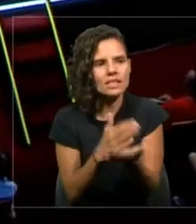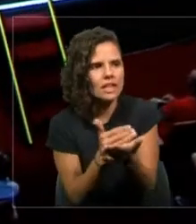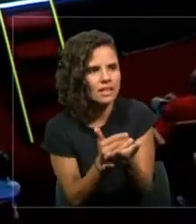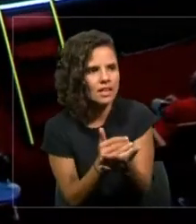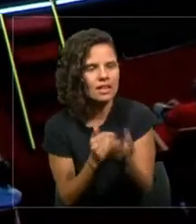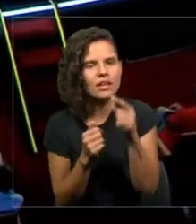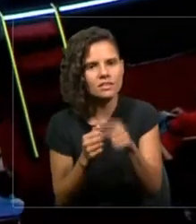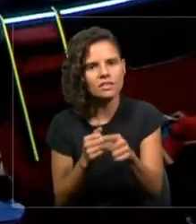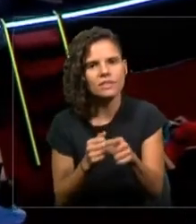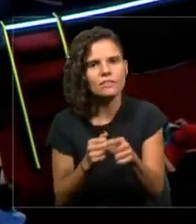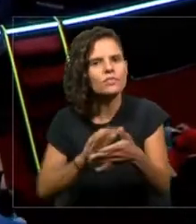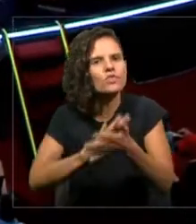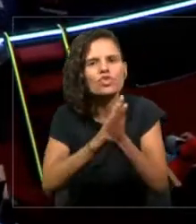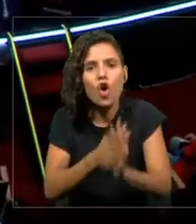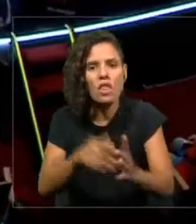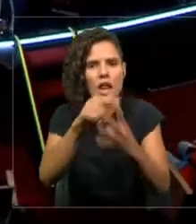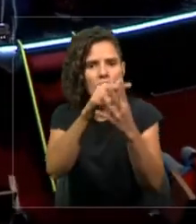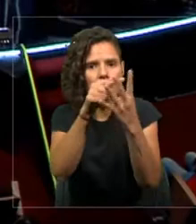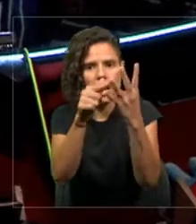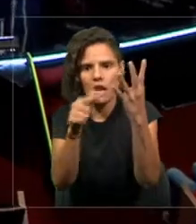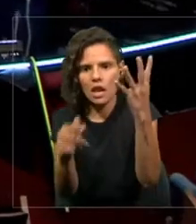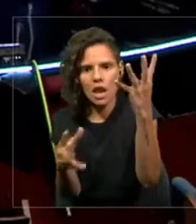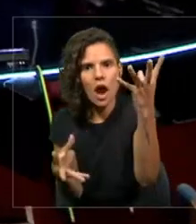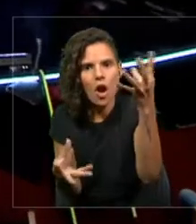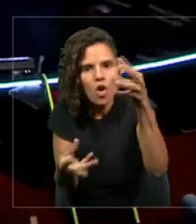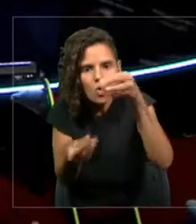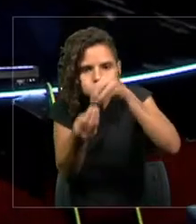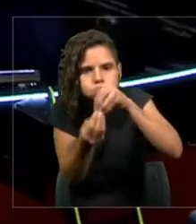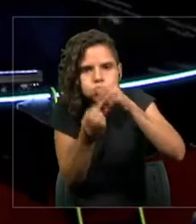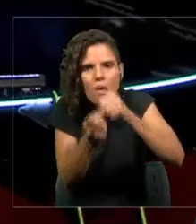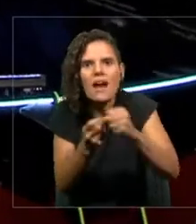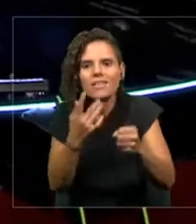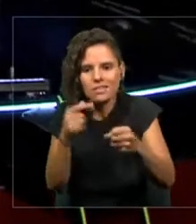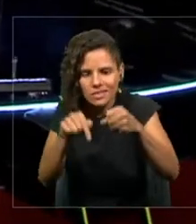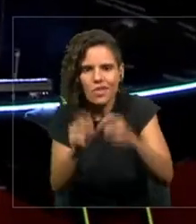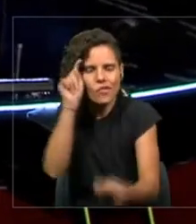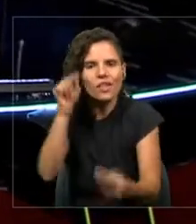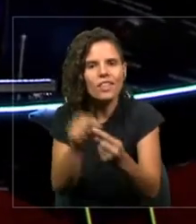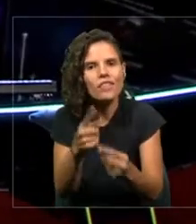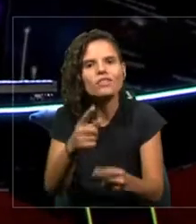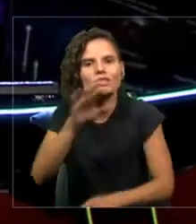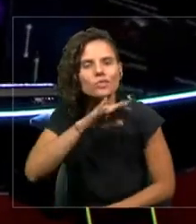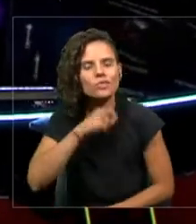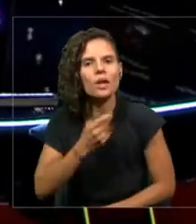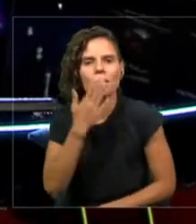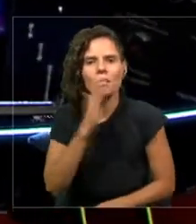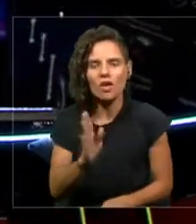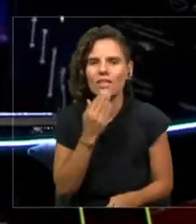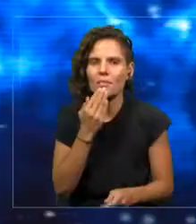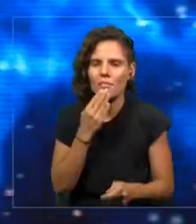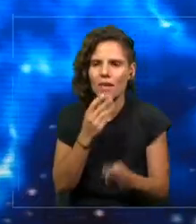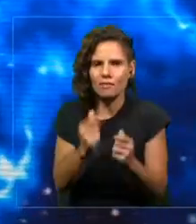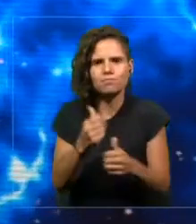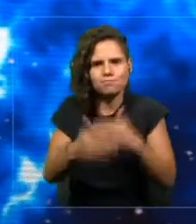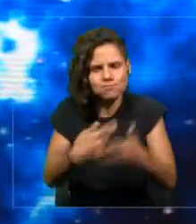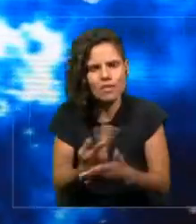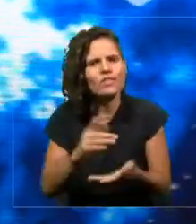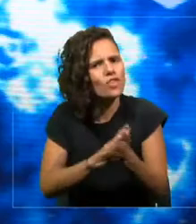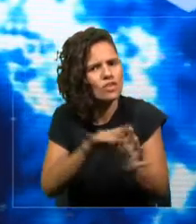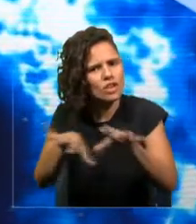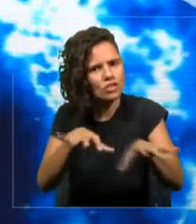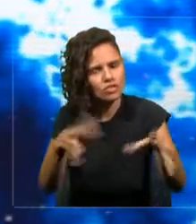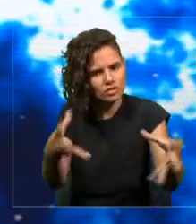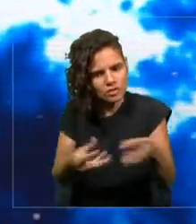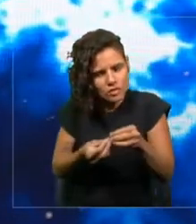convergente pueden estar alineadas para hacer un mayor uso y eficiencia de estos recursos y poder cubrir estos requerimientos.